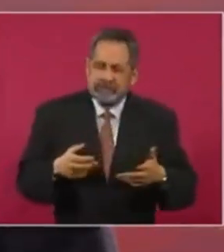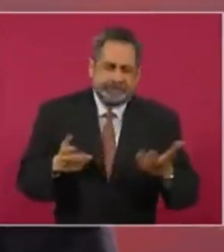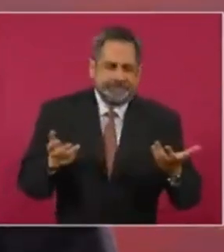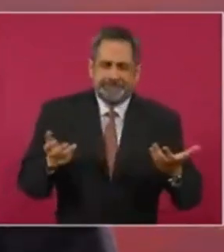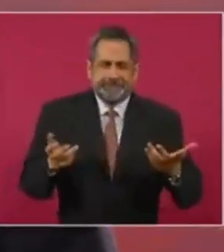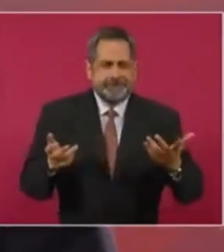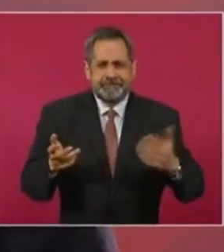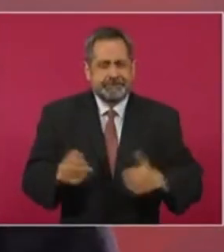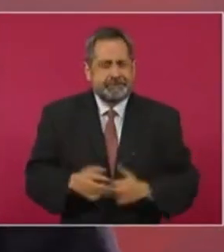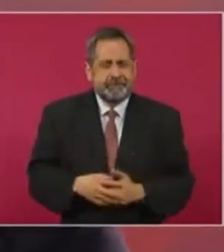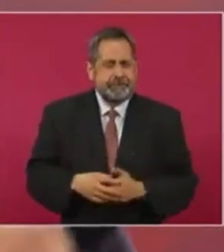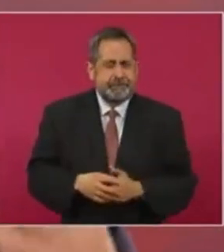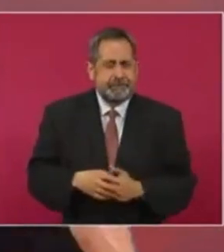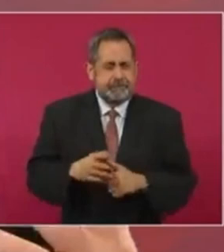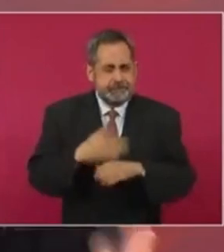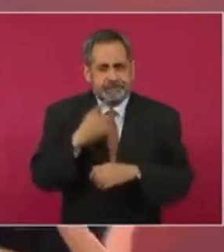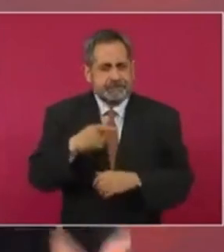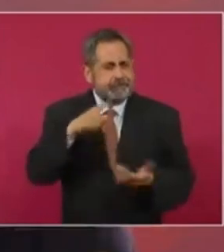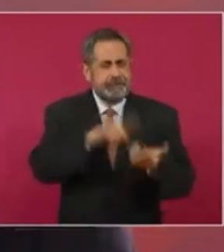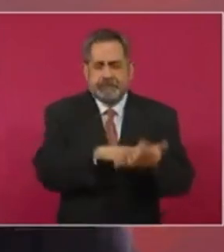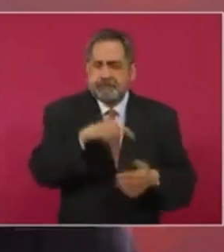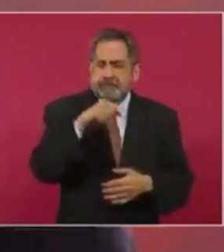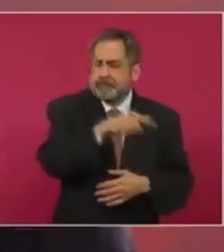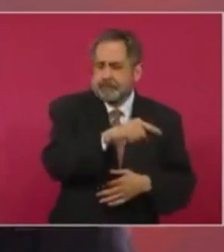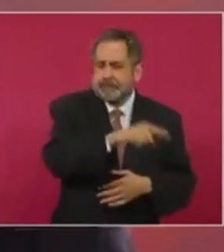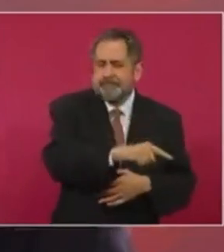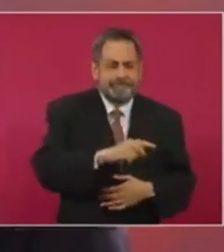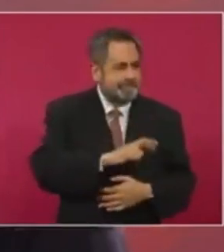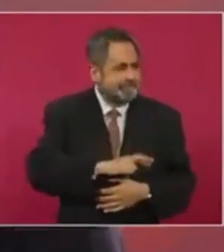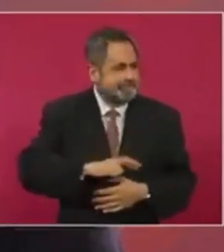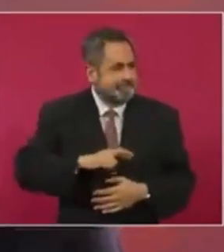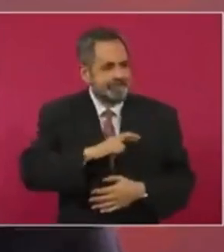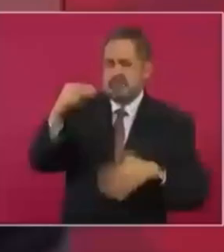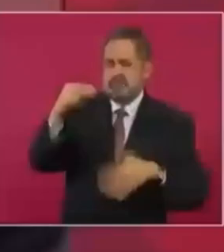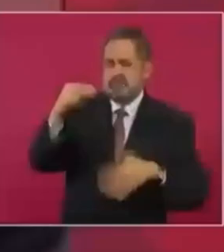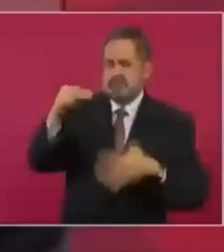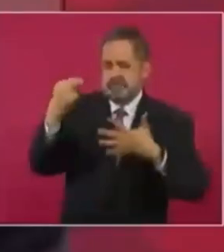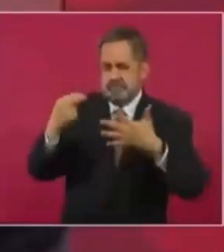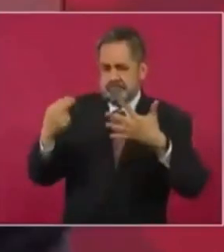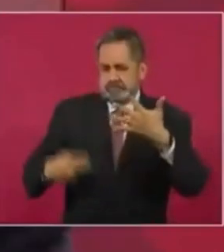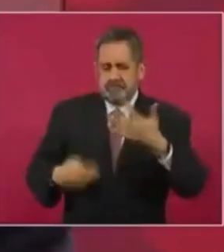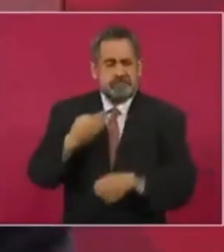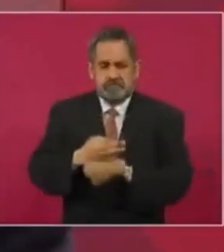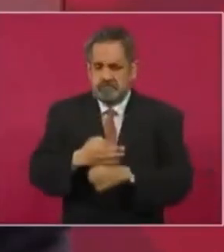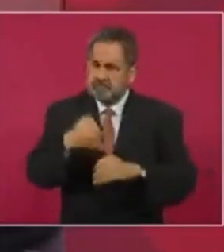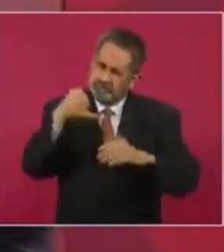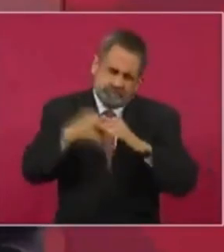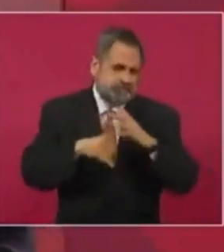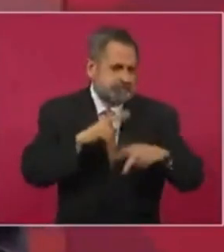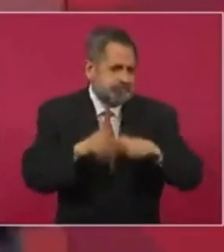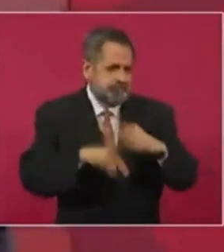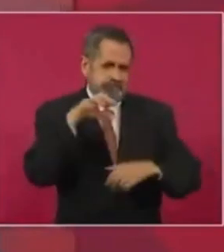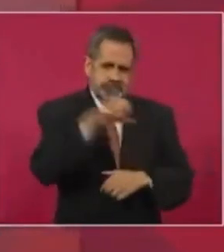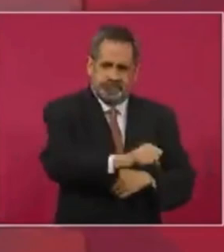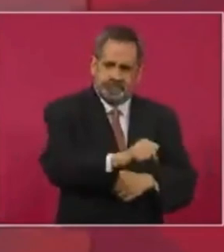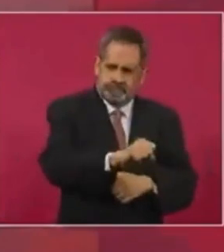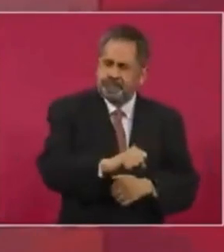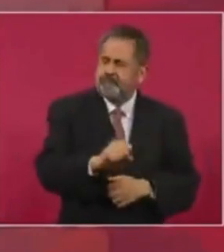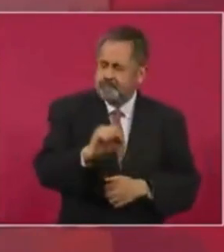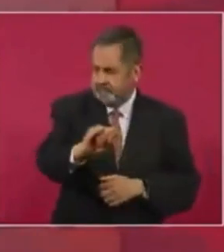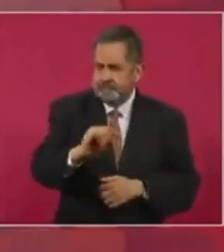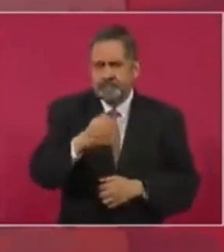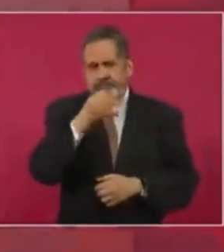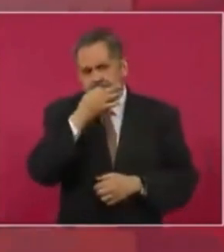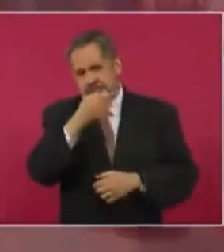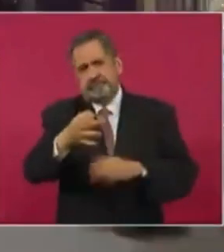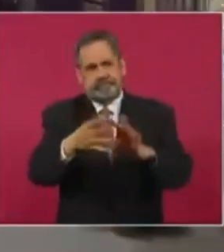asesinato se presumen podrían ser narcotraficantes. Y también quiero aclarar,